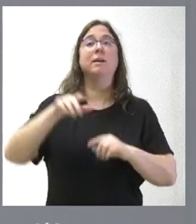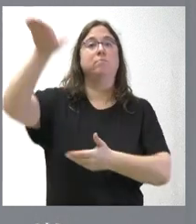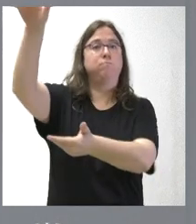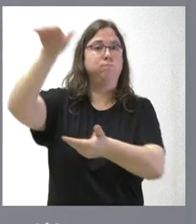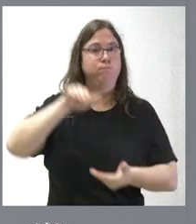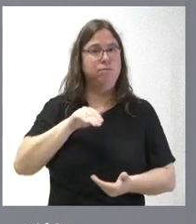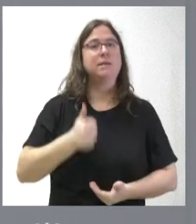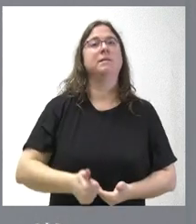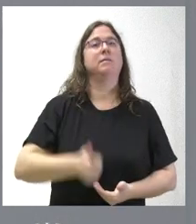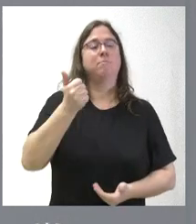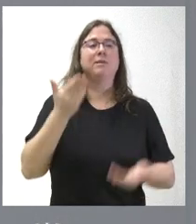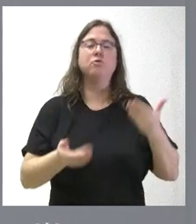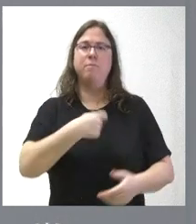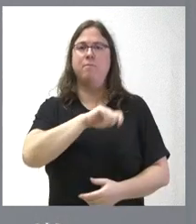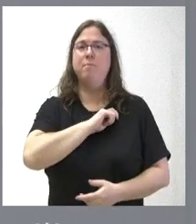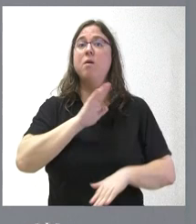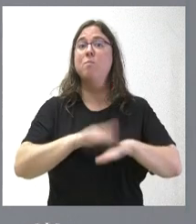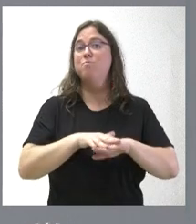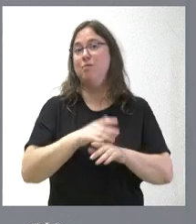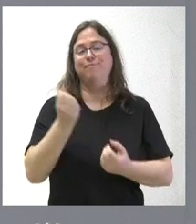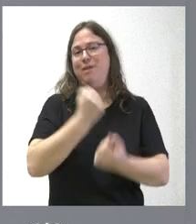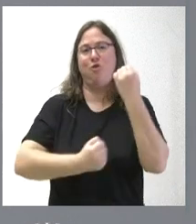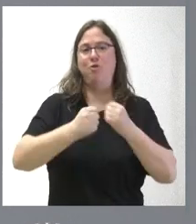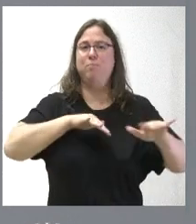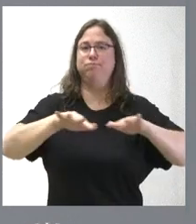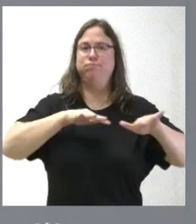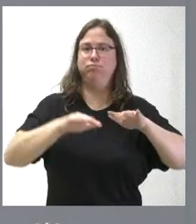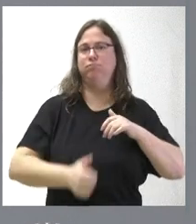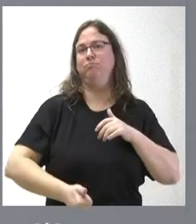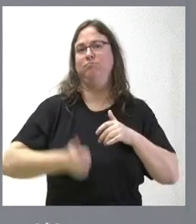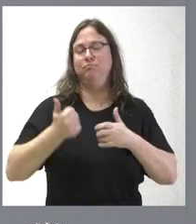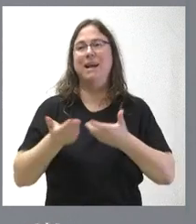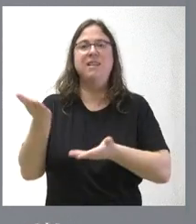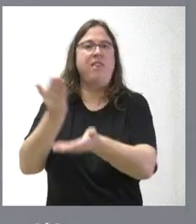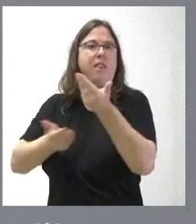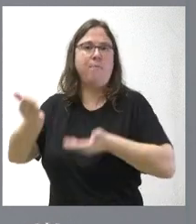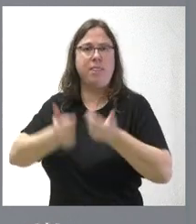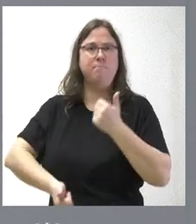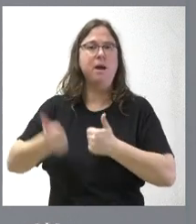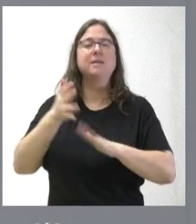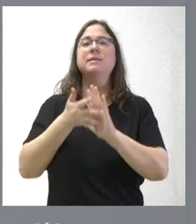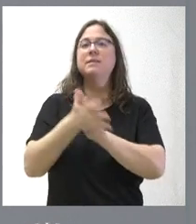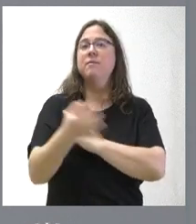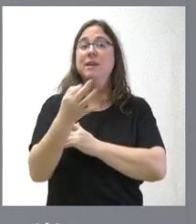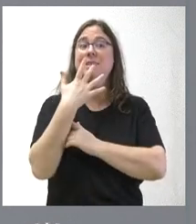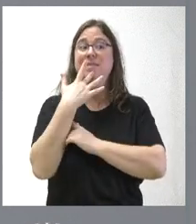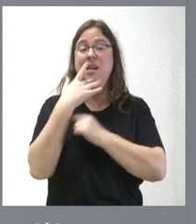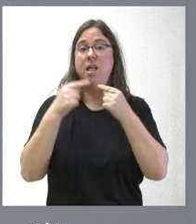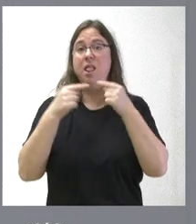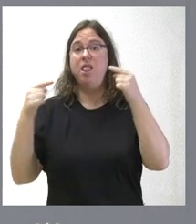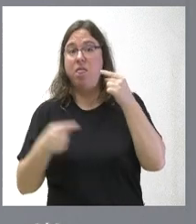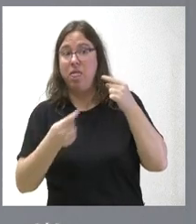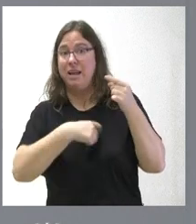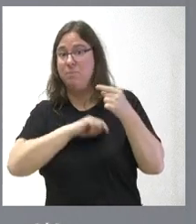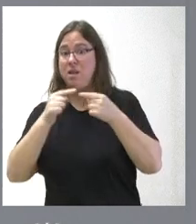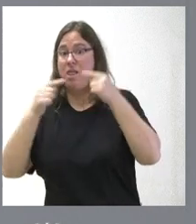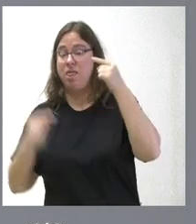que las del ámbito nacional, precisamente por esta actividad económica de mayor demanda, de tal forma que, frente a un déficit comercial de España